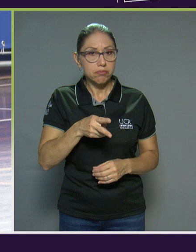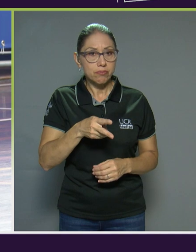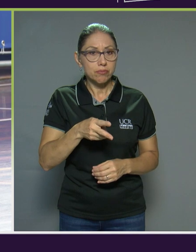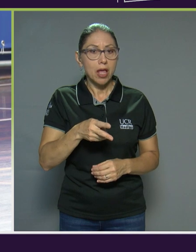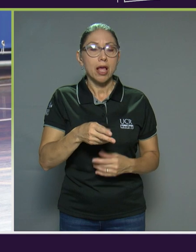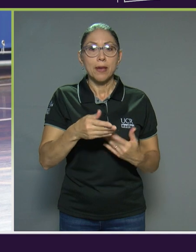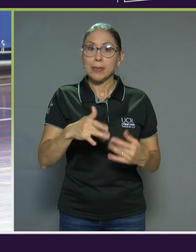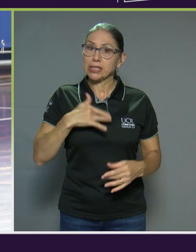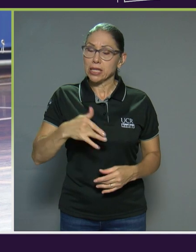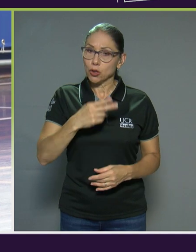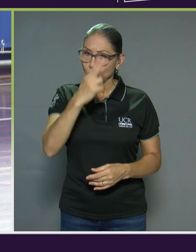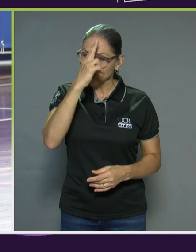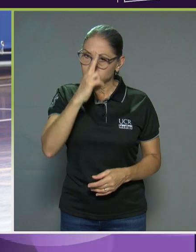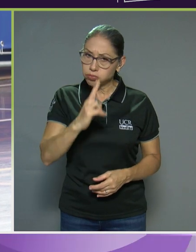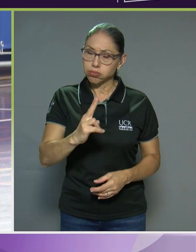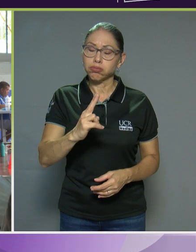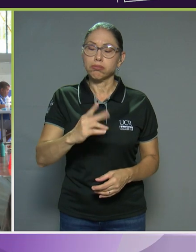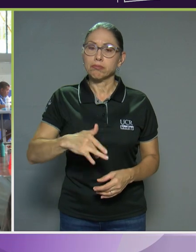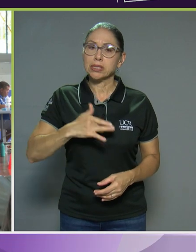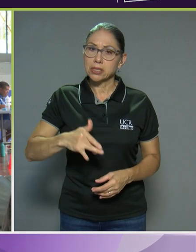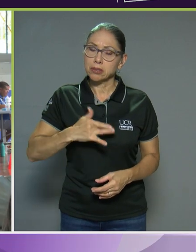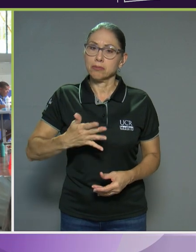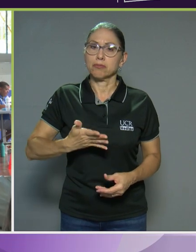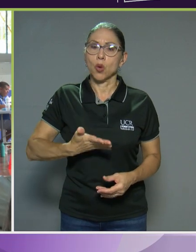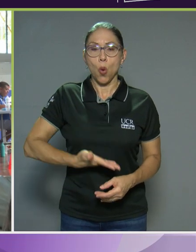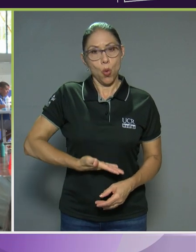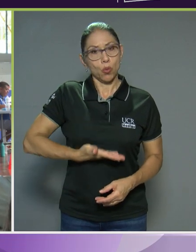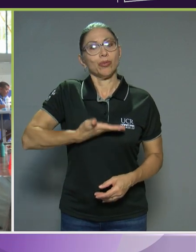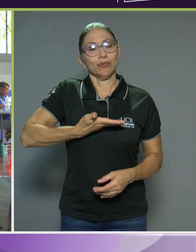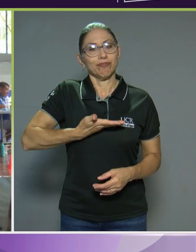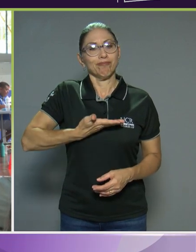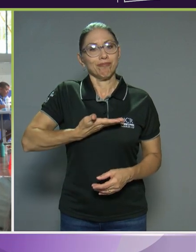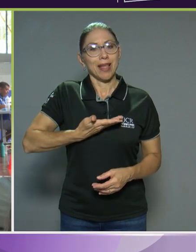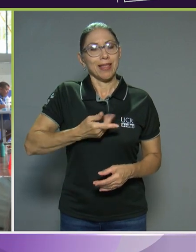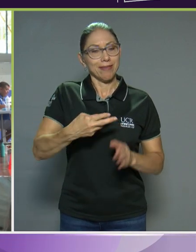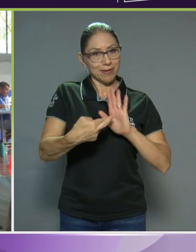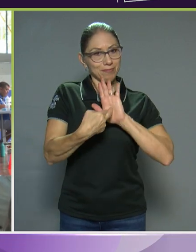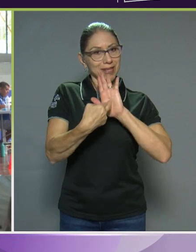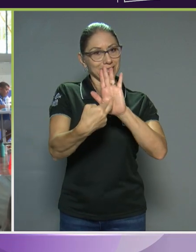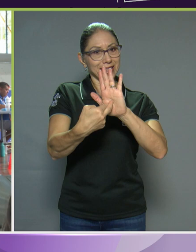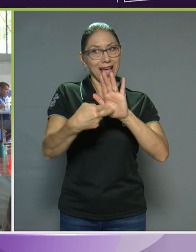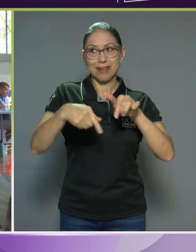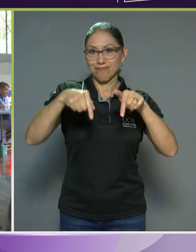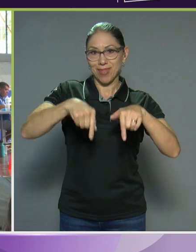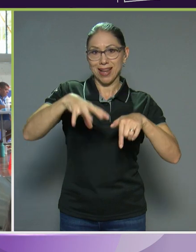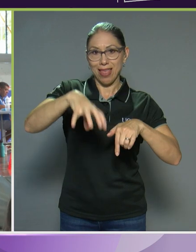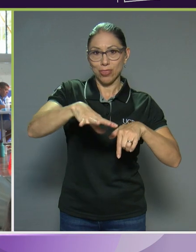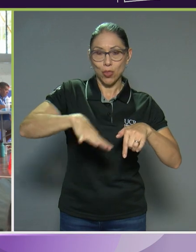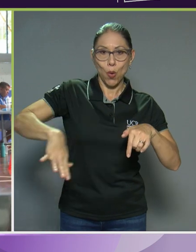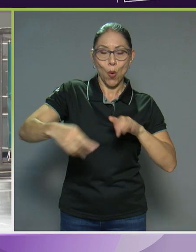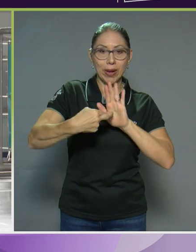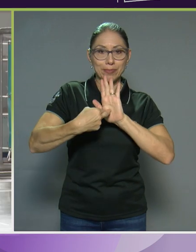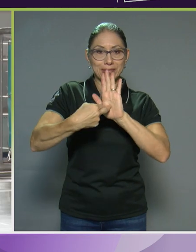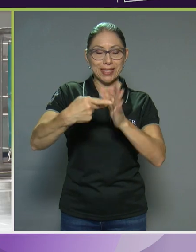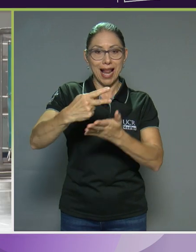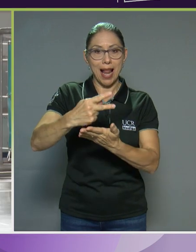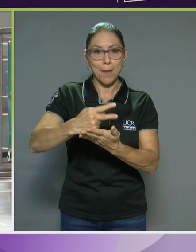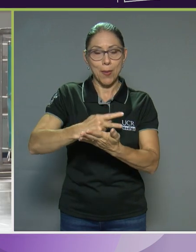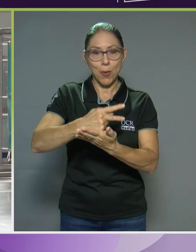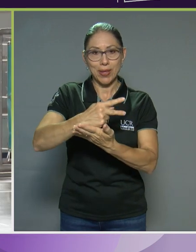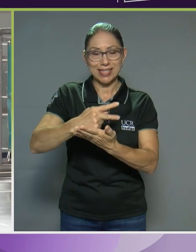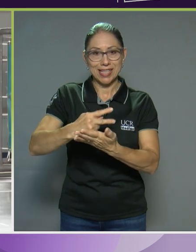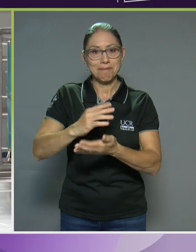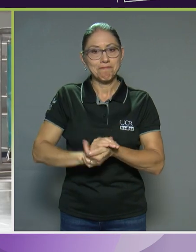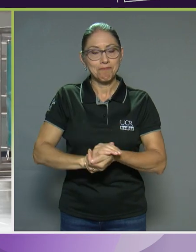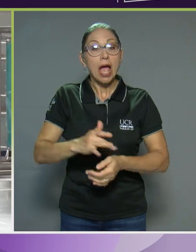honrado y bastante orgulloso también de representar el cantón y la provincia. Siento